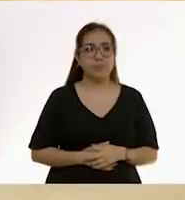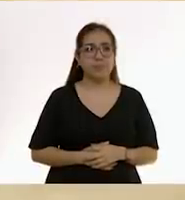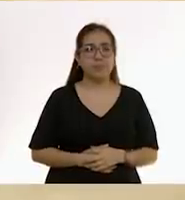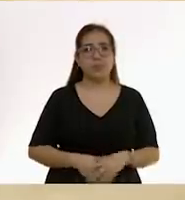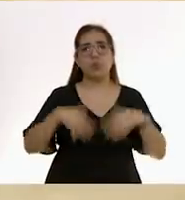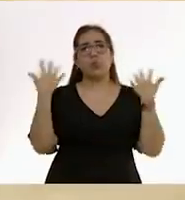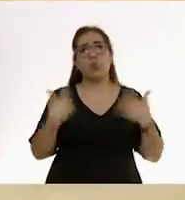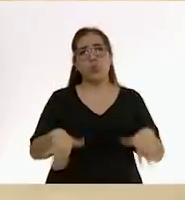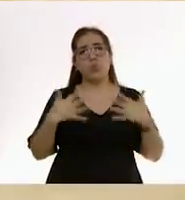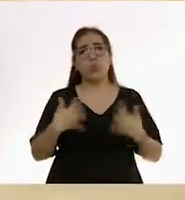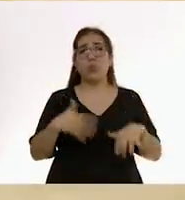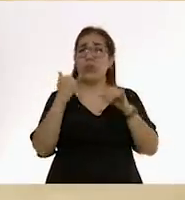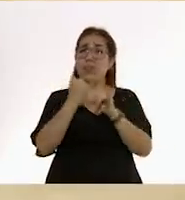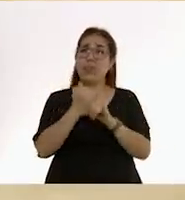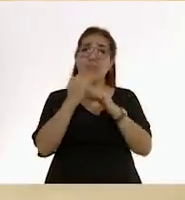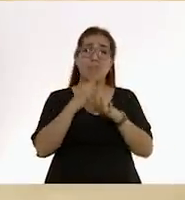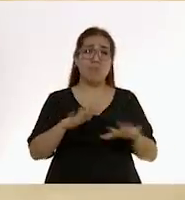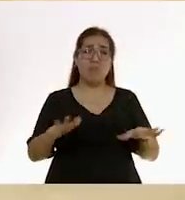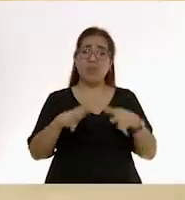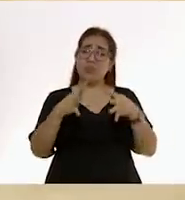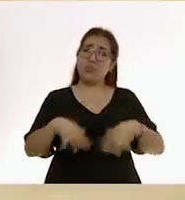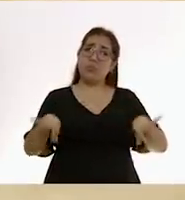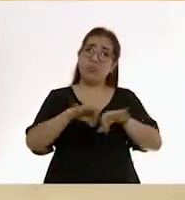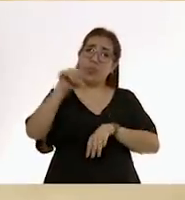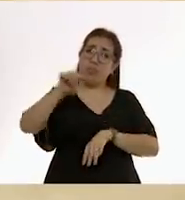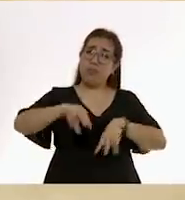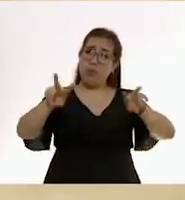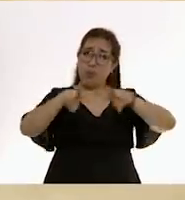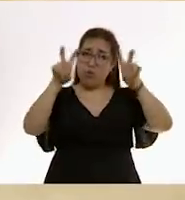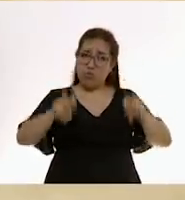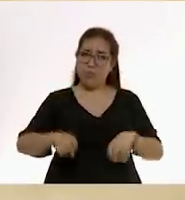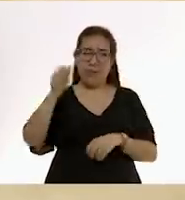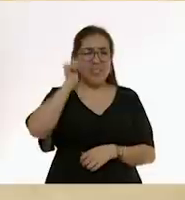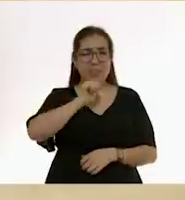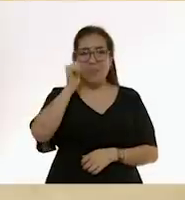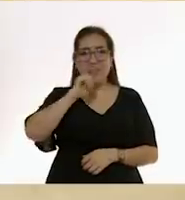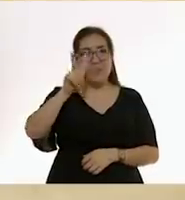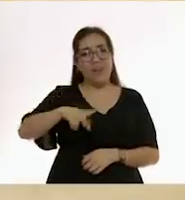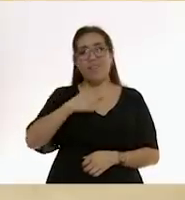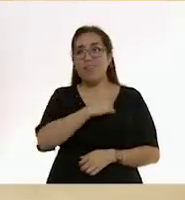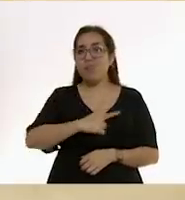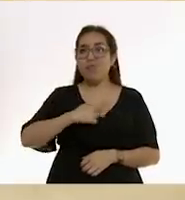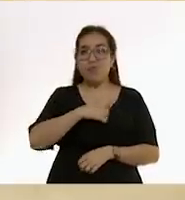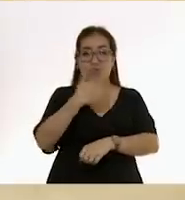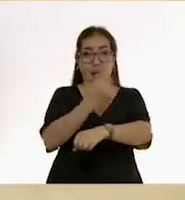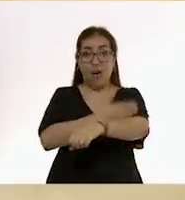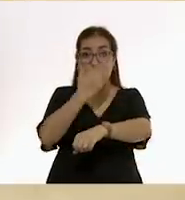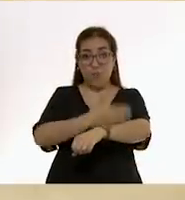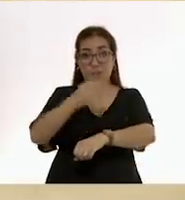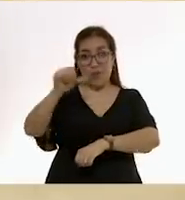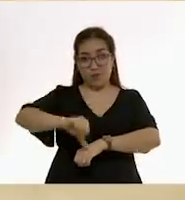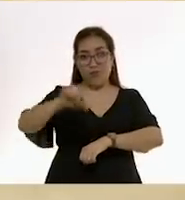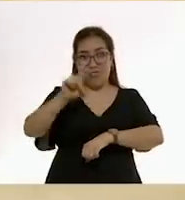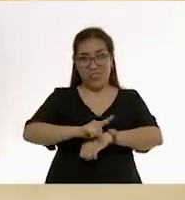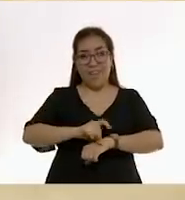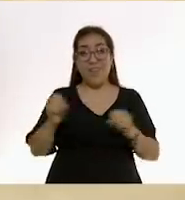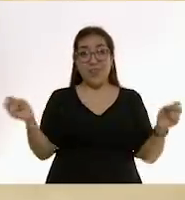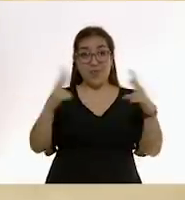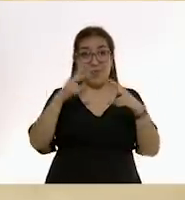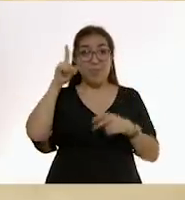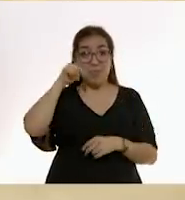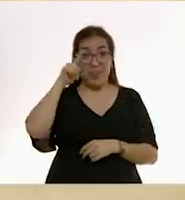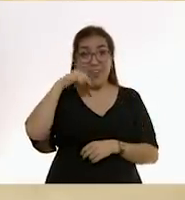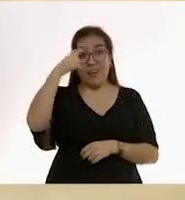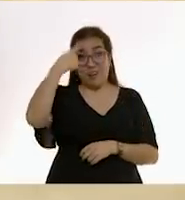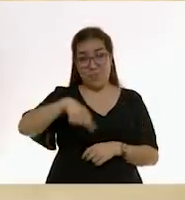Qué importante tema vimos el día de hoy como siempre ha sido un gusto acompañarlas y acompañarlos nos vemos mañana